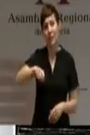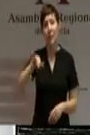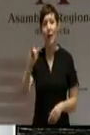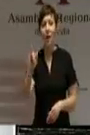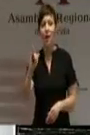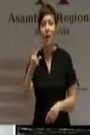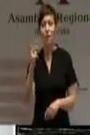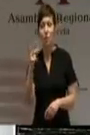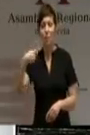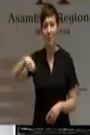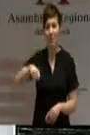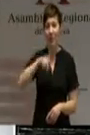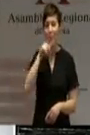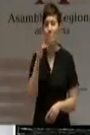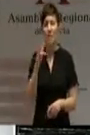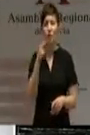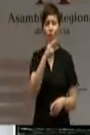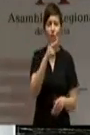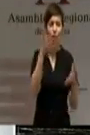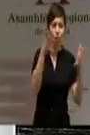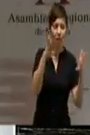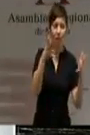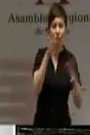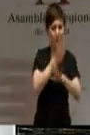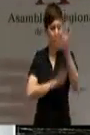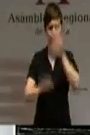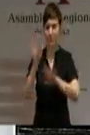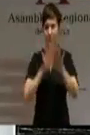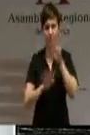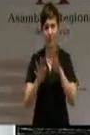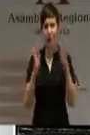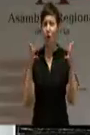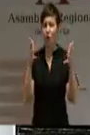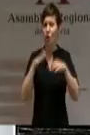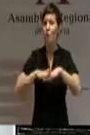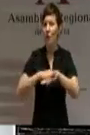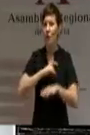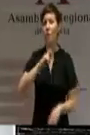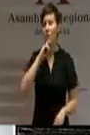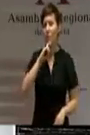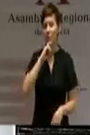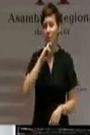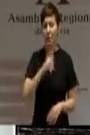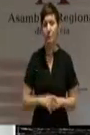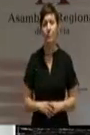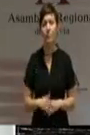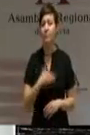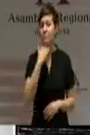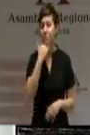pretende tutelar y dos medios consejeros. Un consejo de Gobierno complicado, señor Garri. Voy concluyendo.